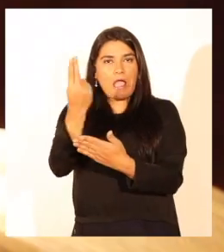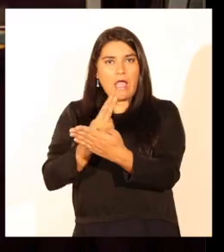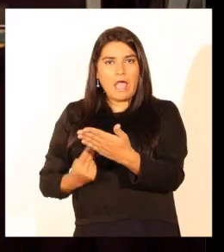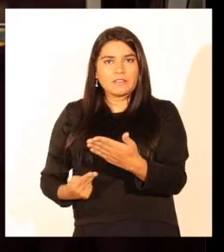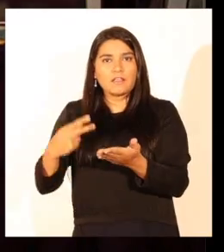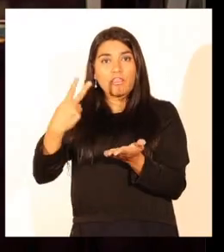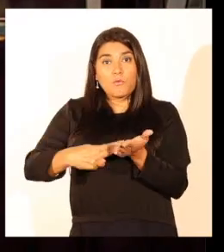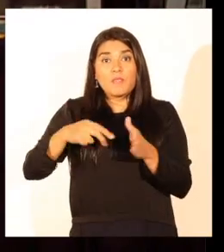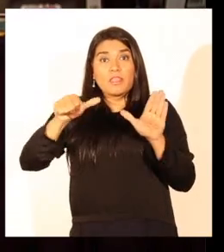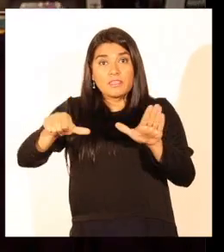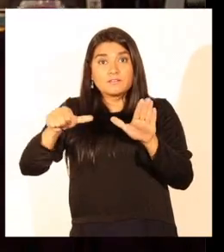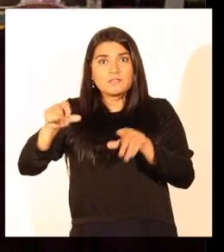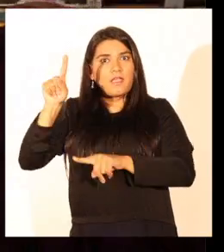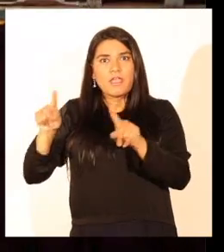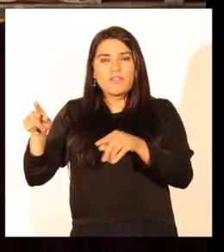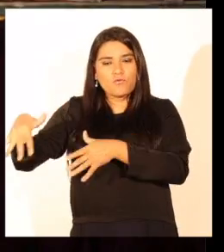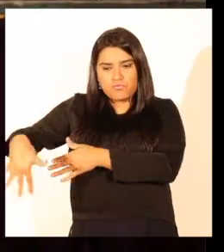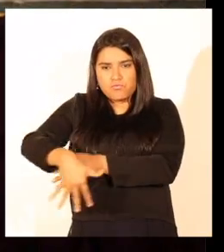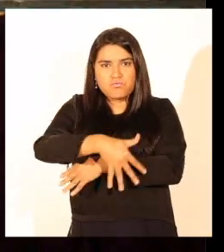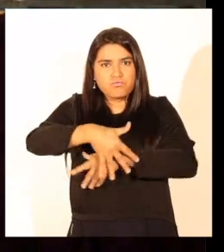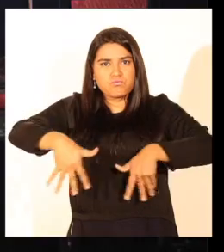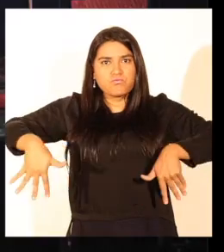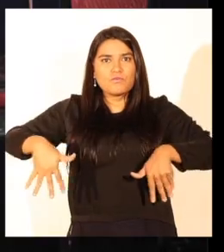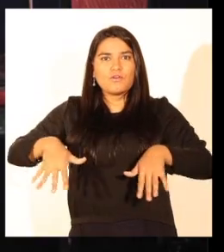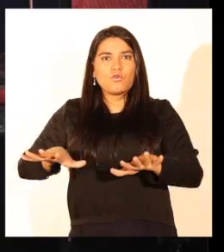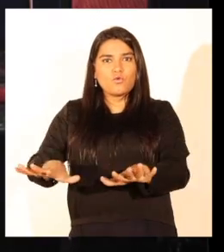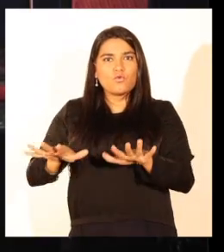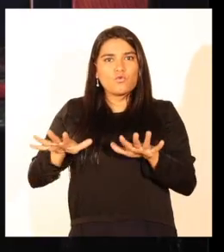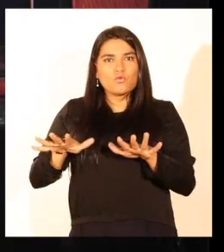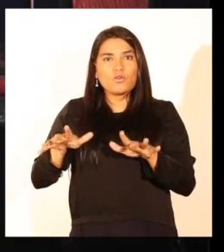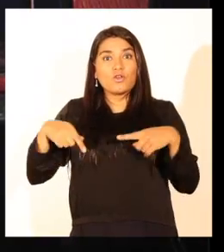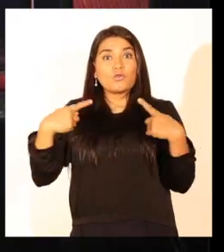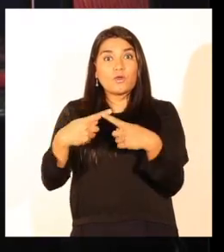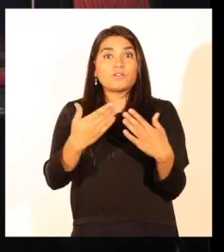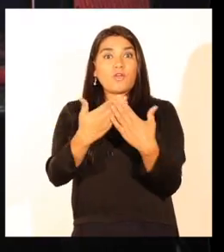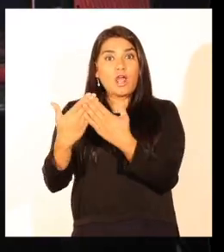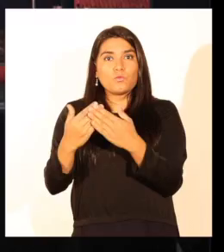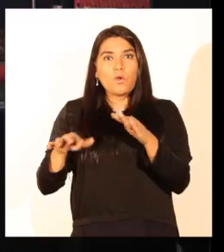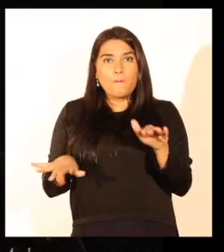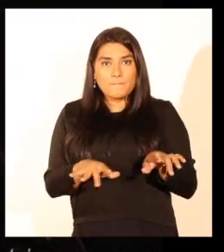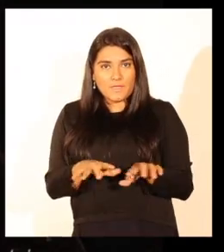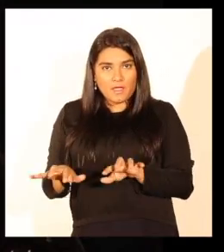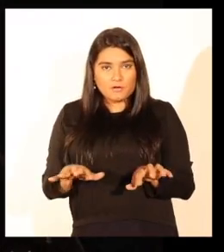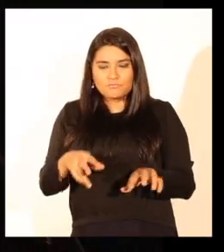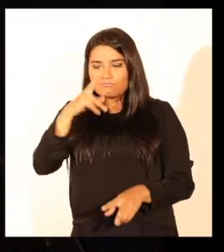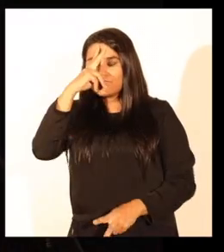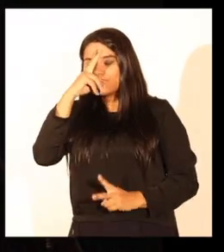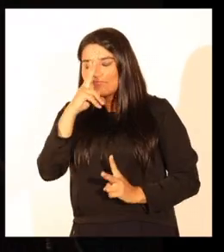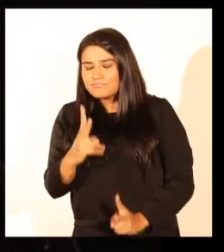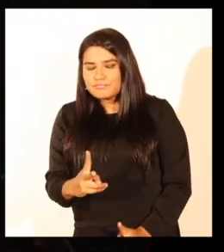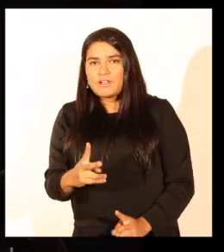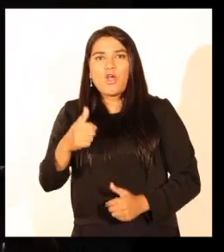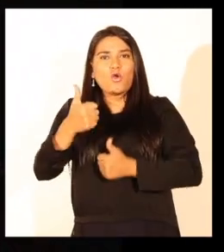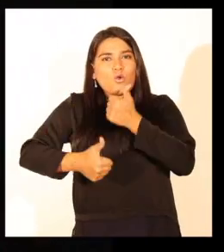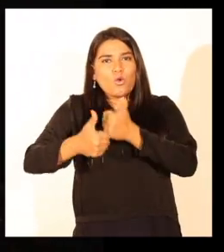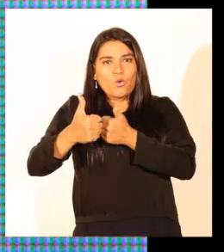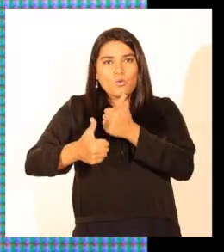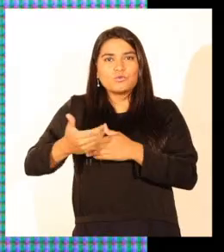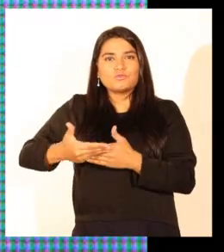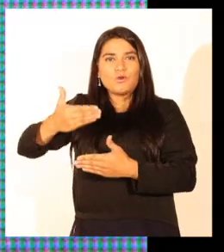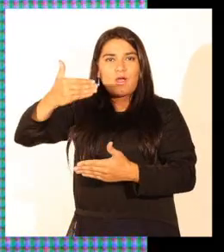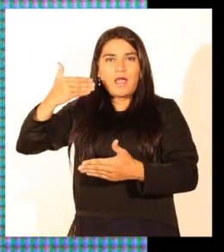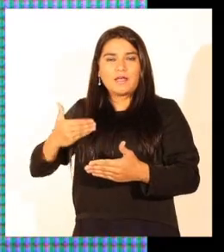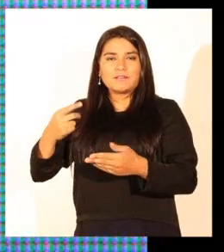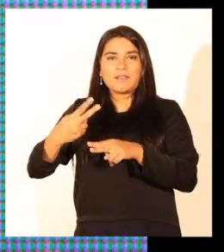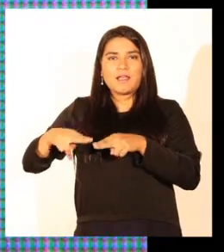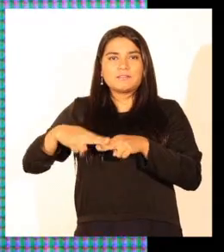el 2016 con una gala artística. Nuestros alumnos de piano fueron reconocidos por el concurso realizado